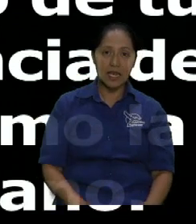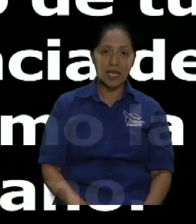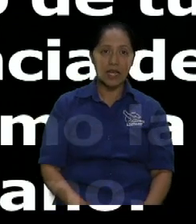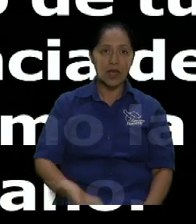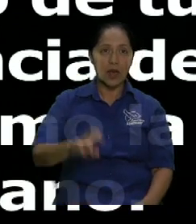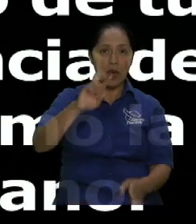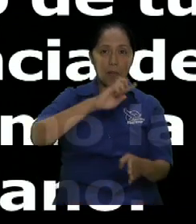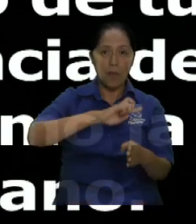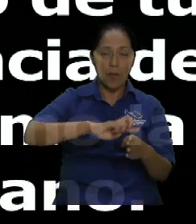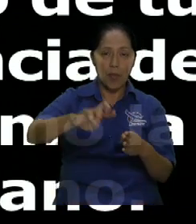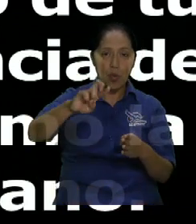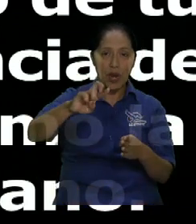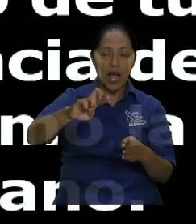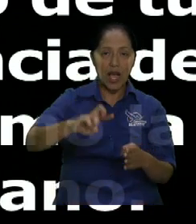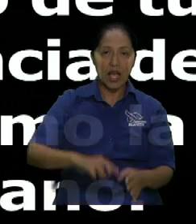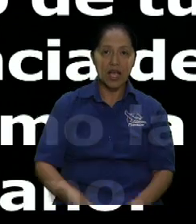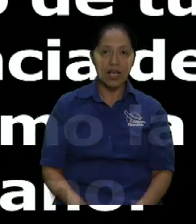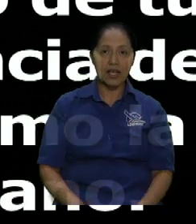y leche